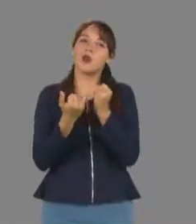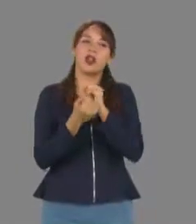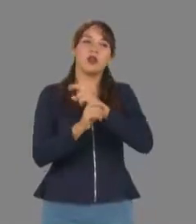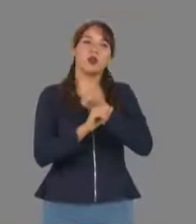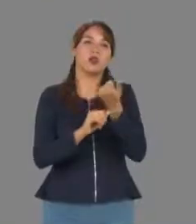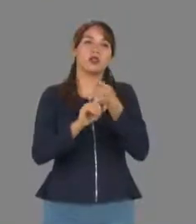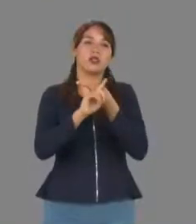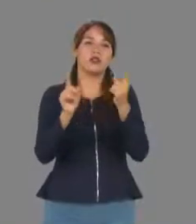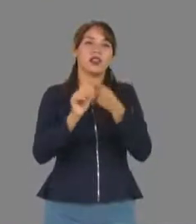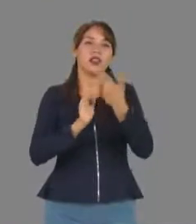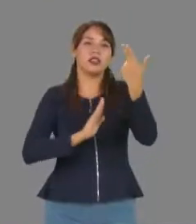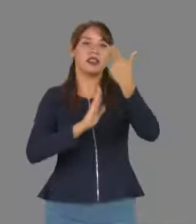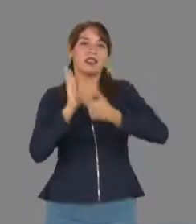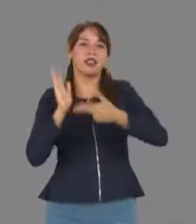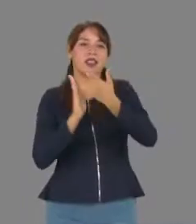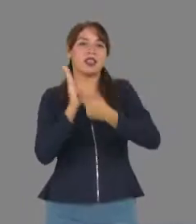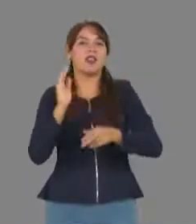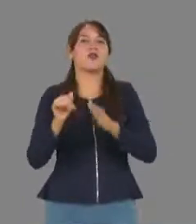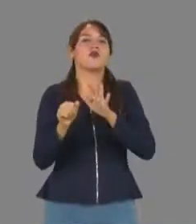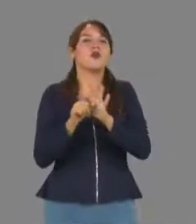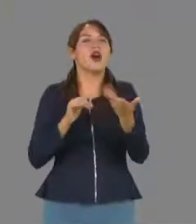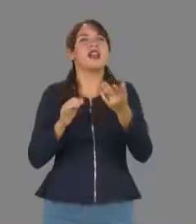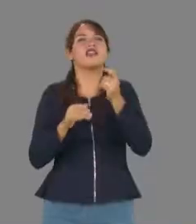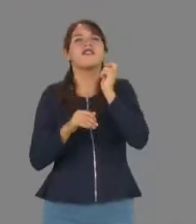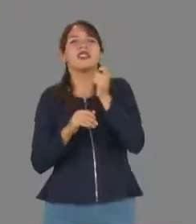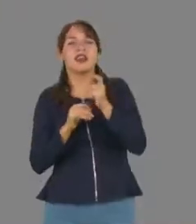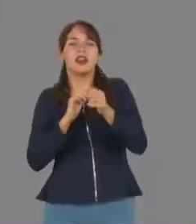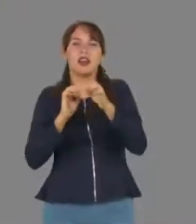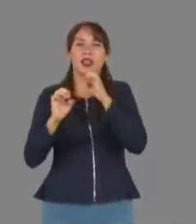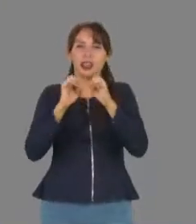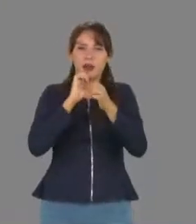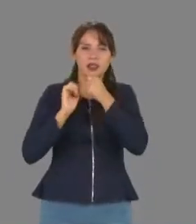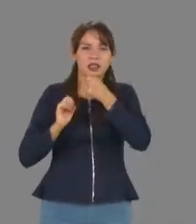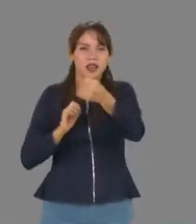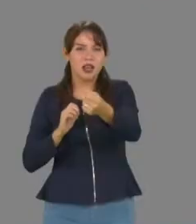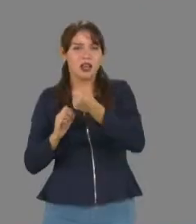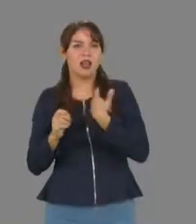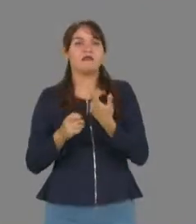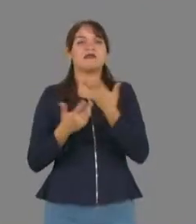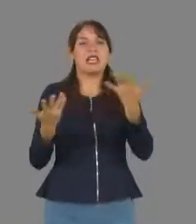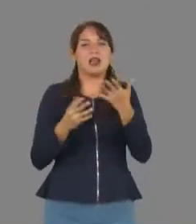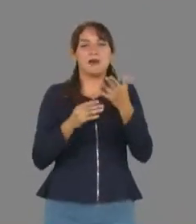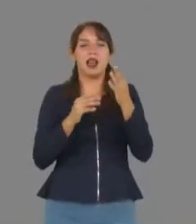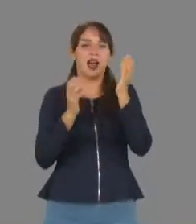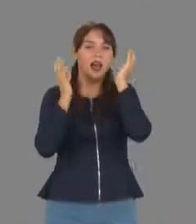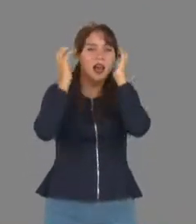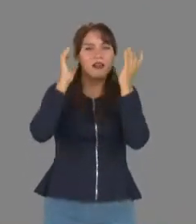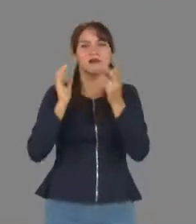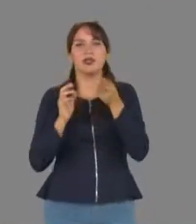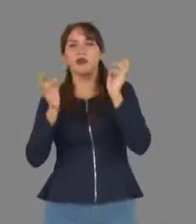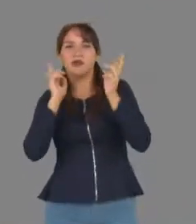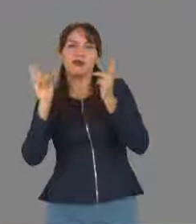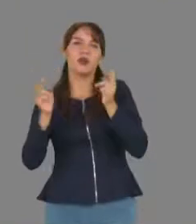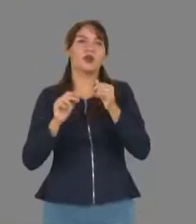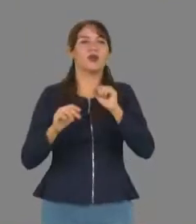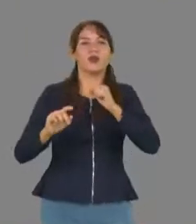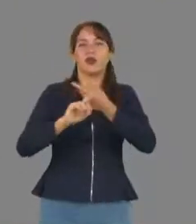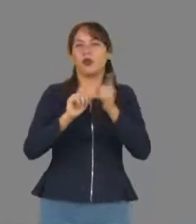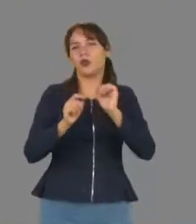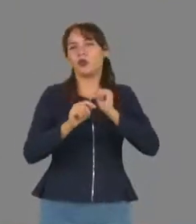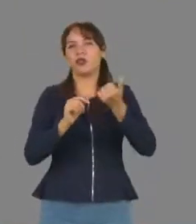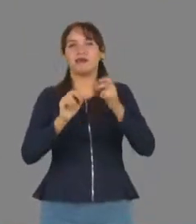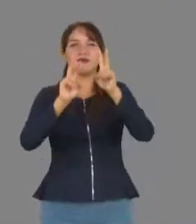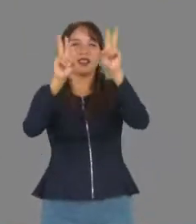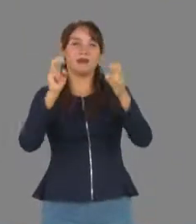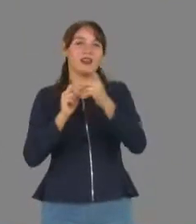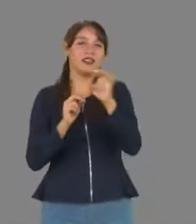simultáneos sobre diversos tópicos como periodismo, locución, marketing digital, así como temas relacionados con la